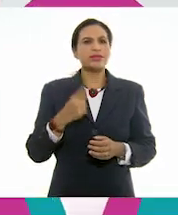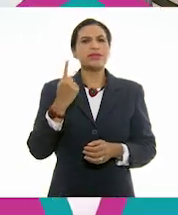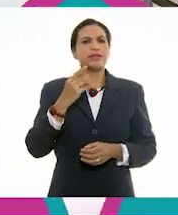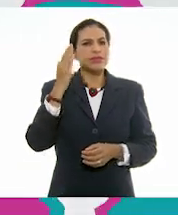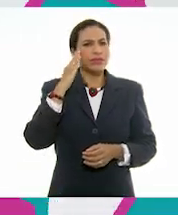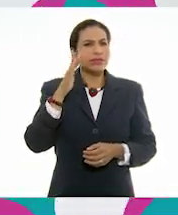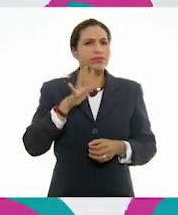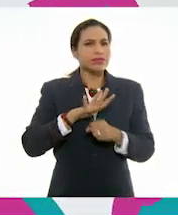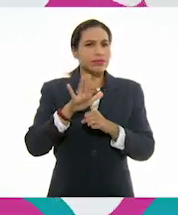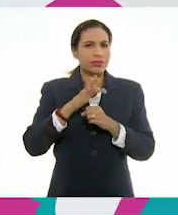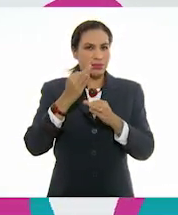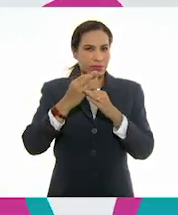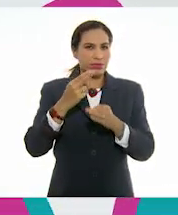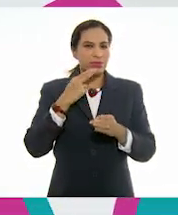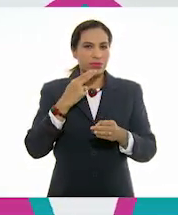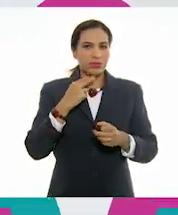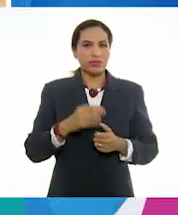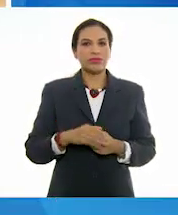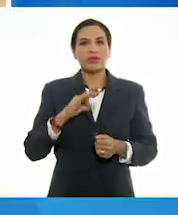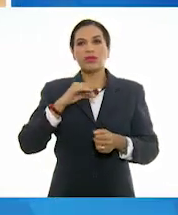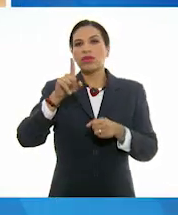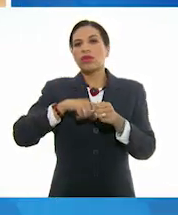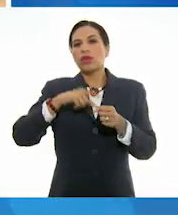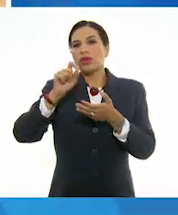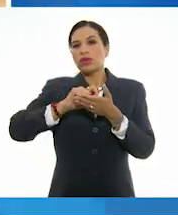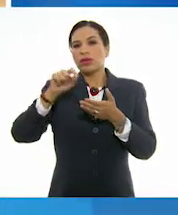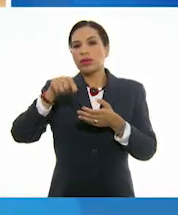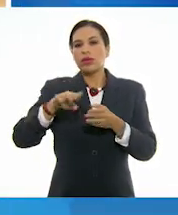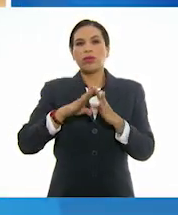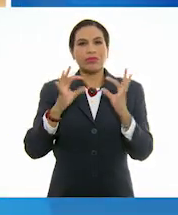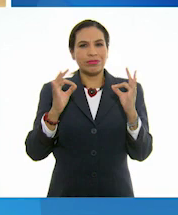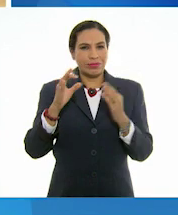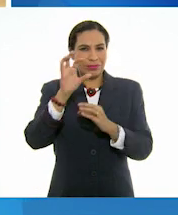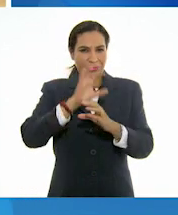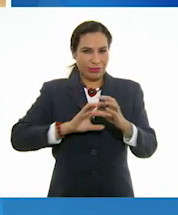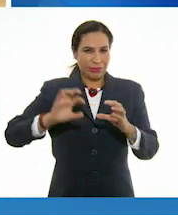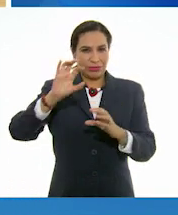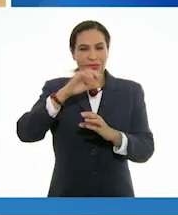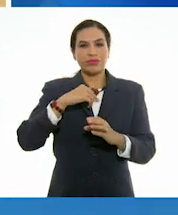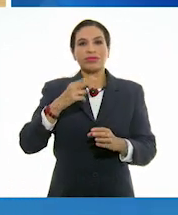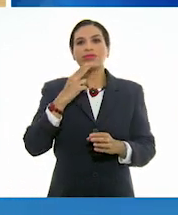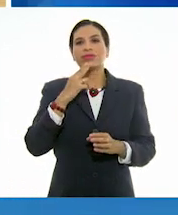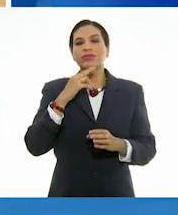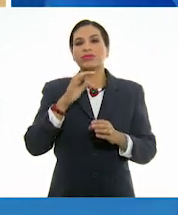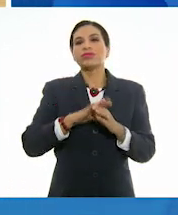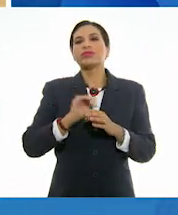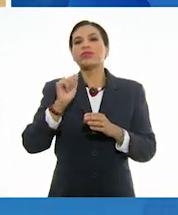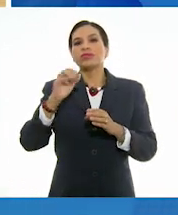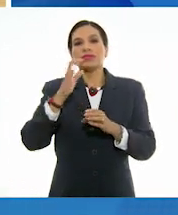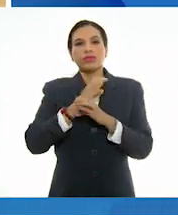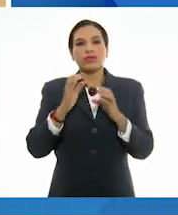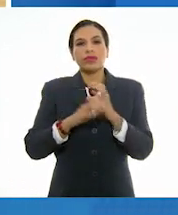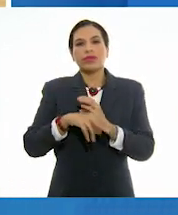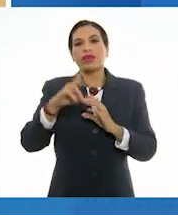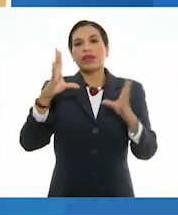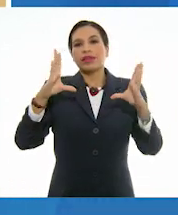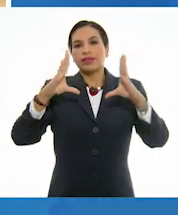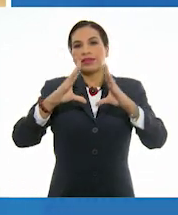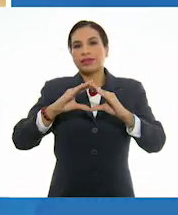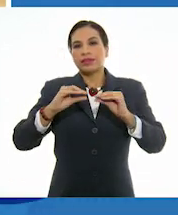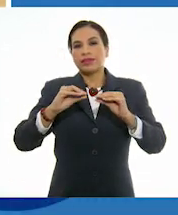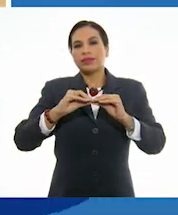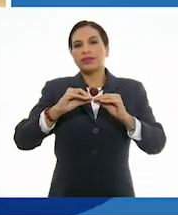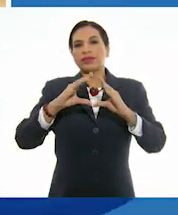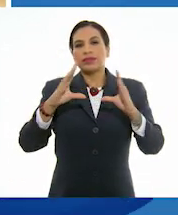principio utilizó. Para colorear este mandala utilicé el elemento de gradación. Como lo